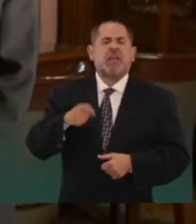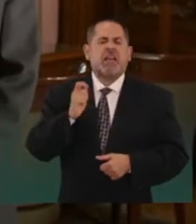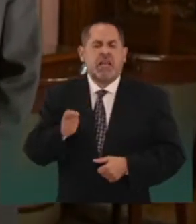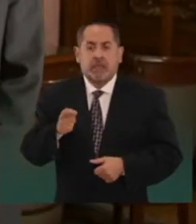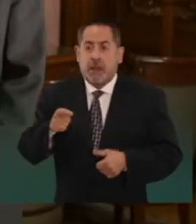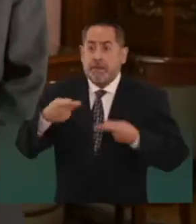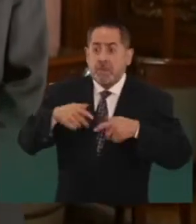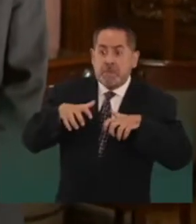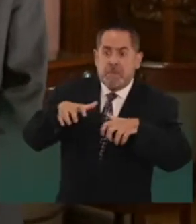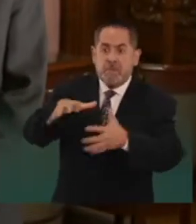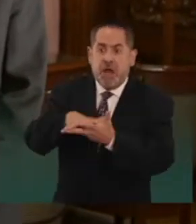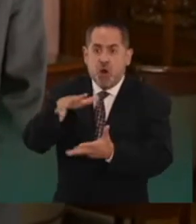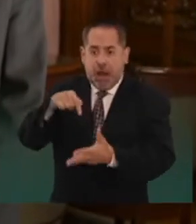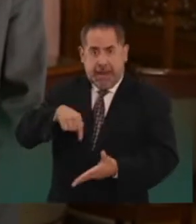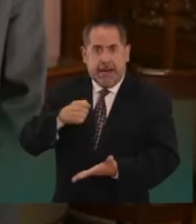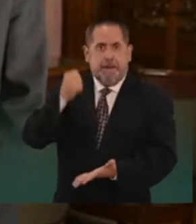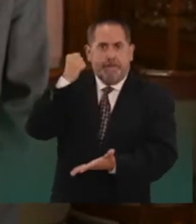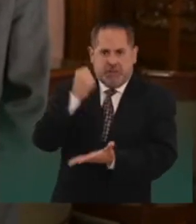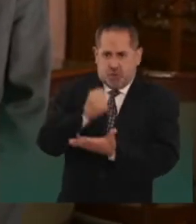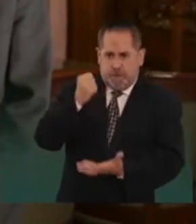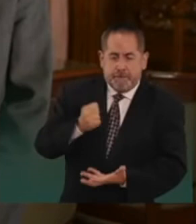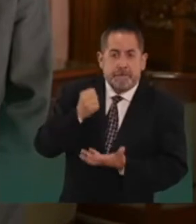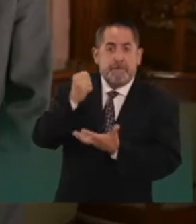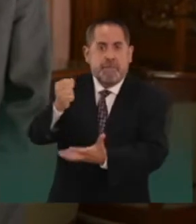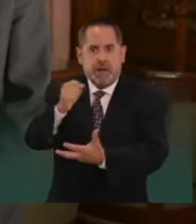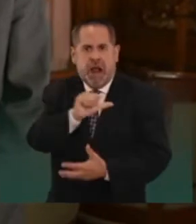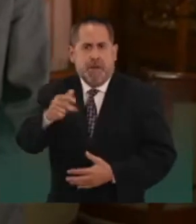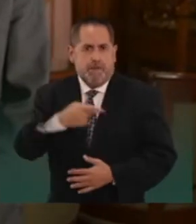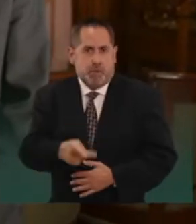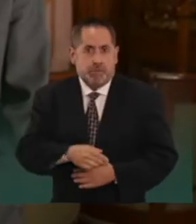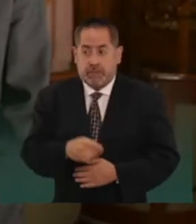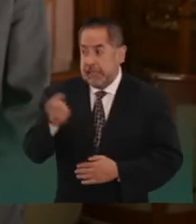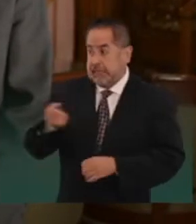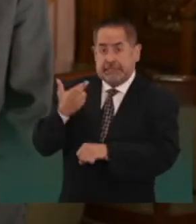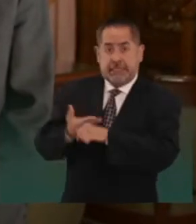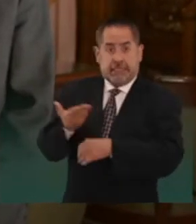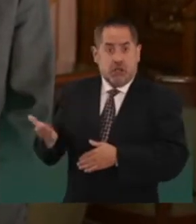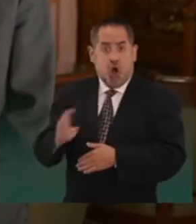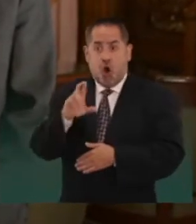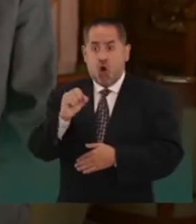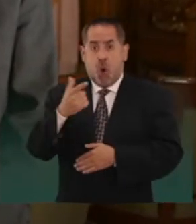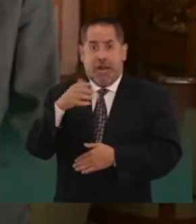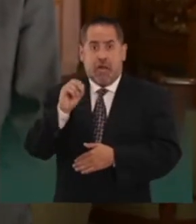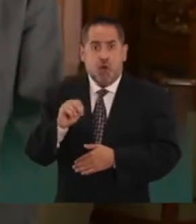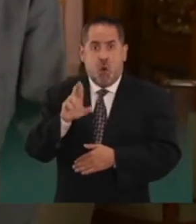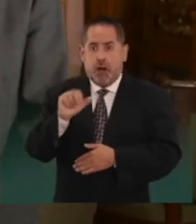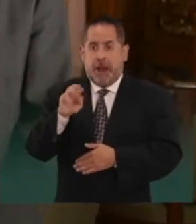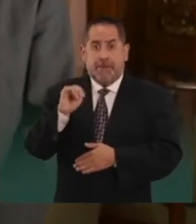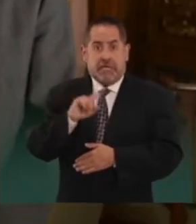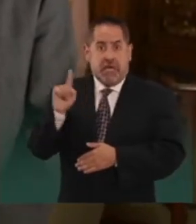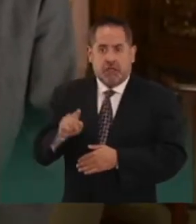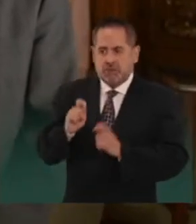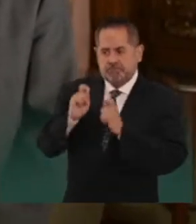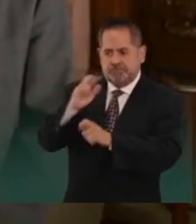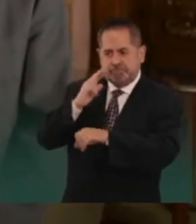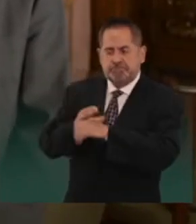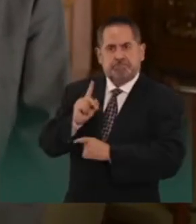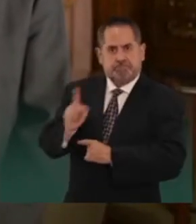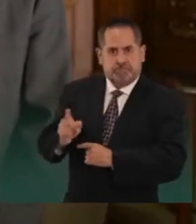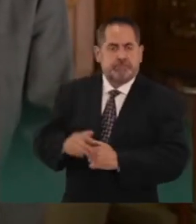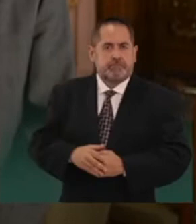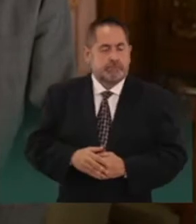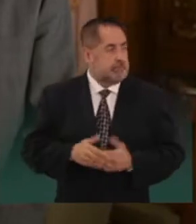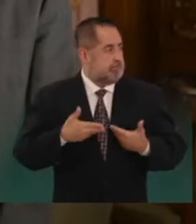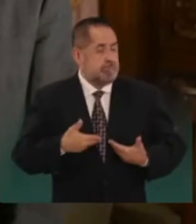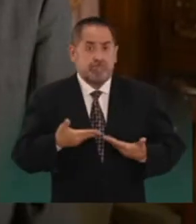presupuesto para las mayorías, para los pobres. El secretario de Hacienda, Rogelio Ramírez de la O, tiene esa misión.